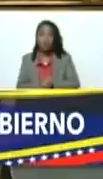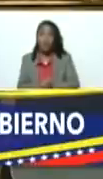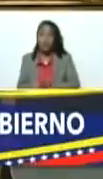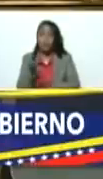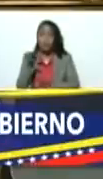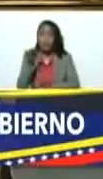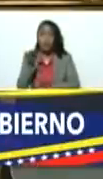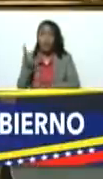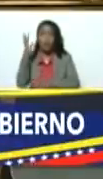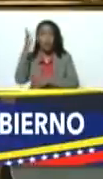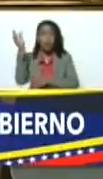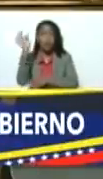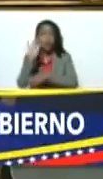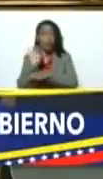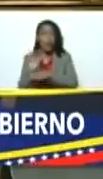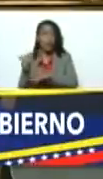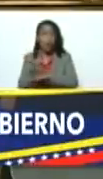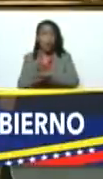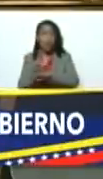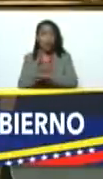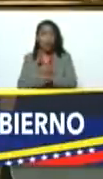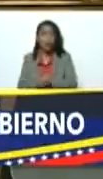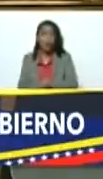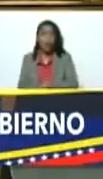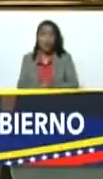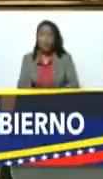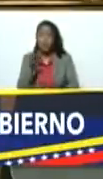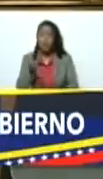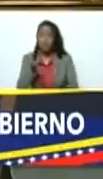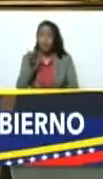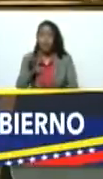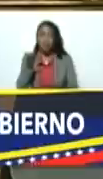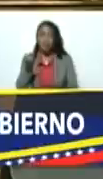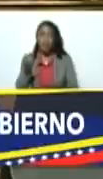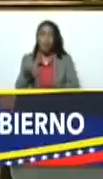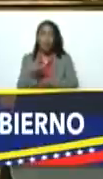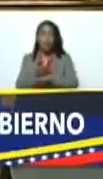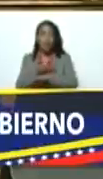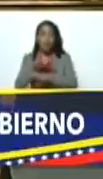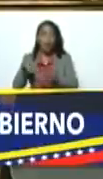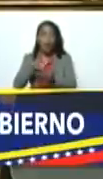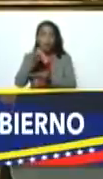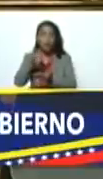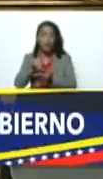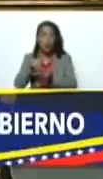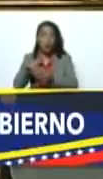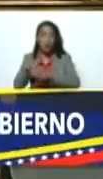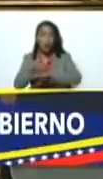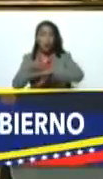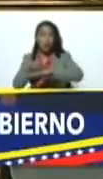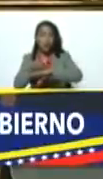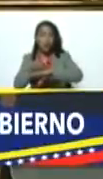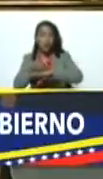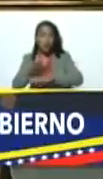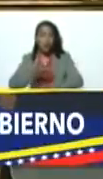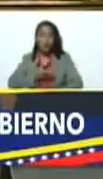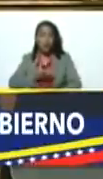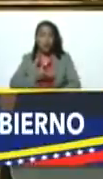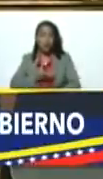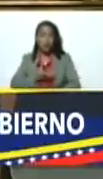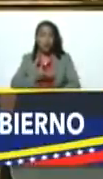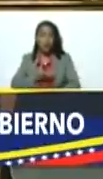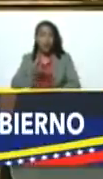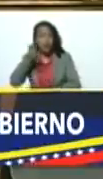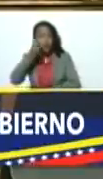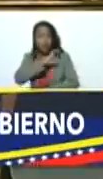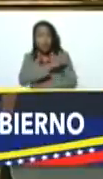consejo federal de gobierno prioridad de gobierno nacional gobernaciones alcaldías y